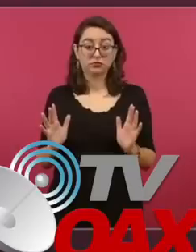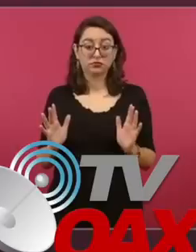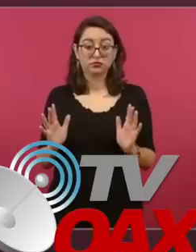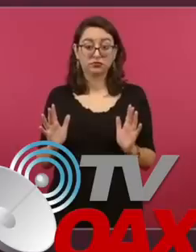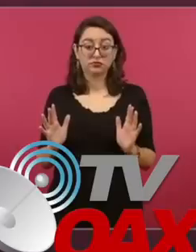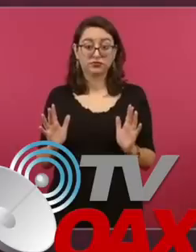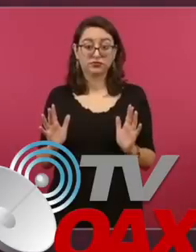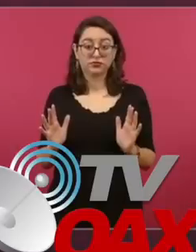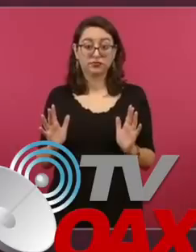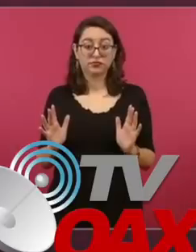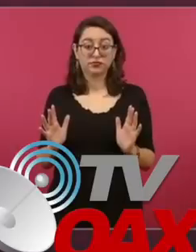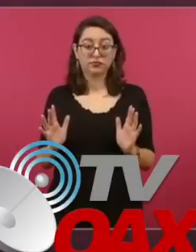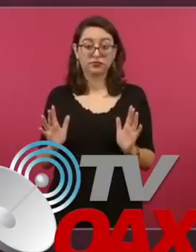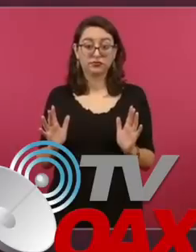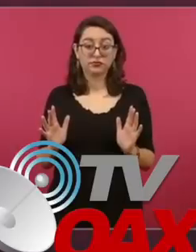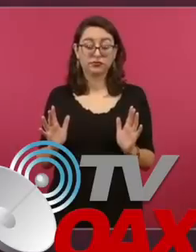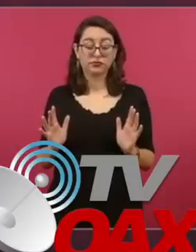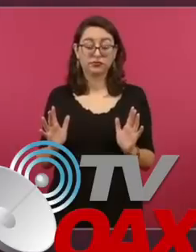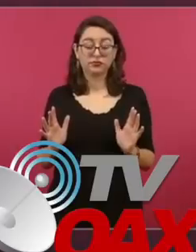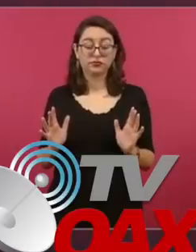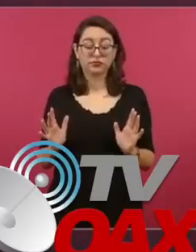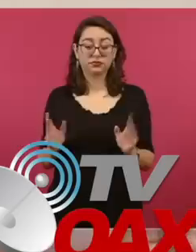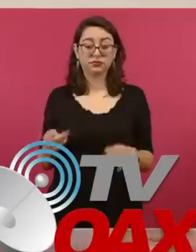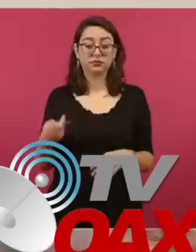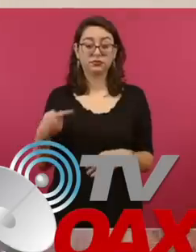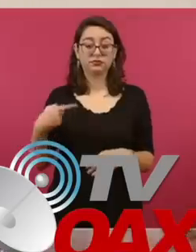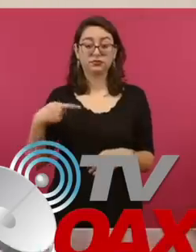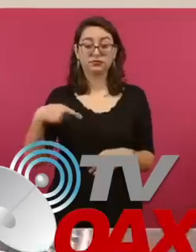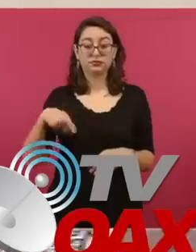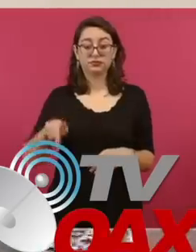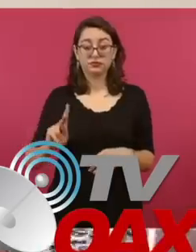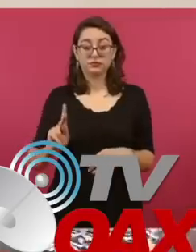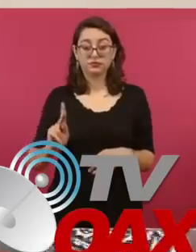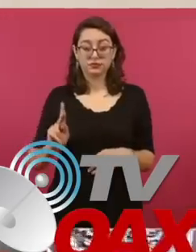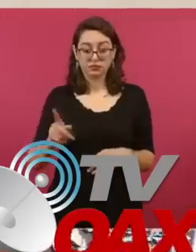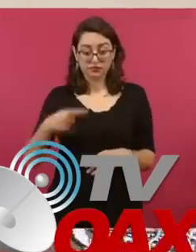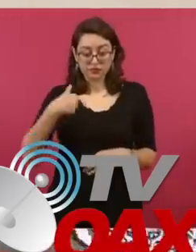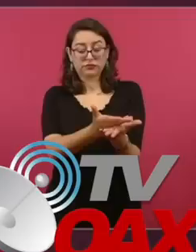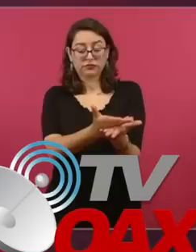propuesta